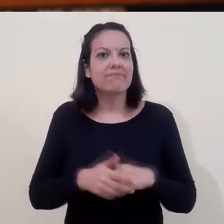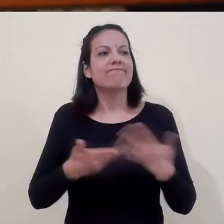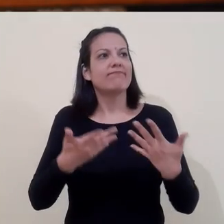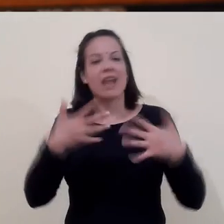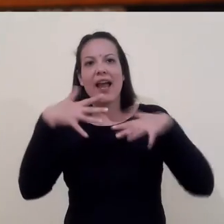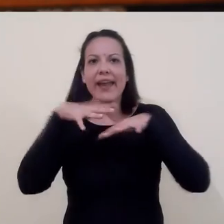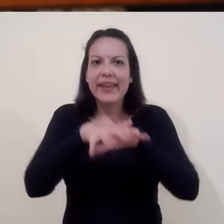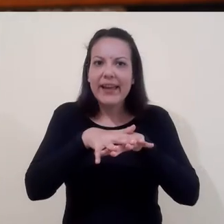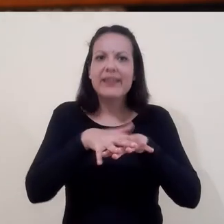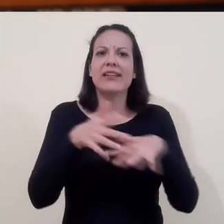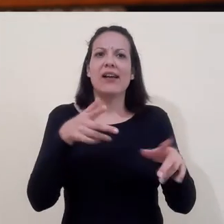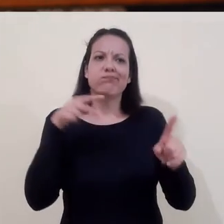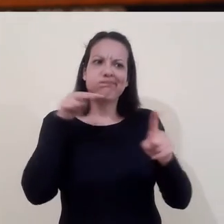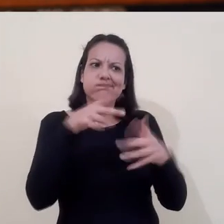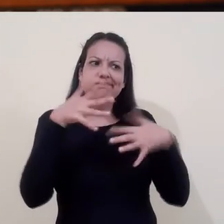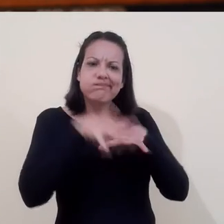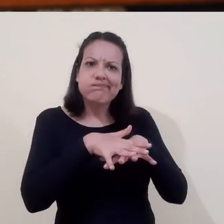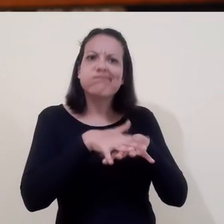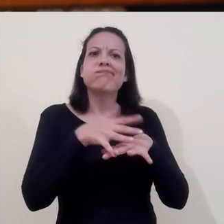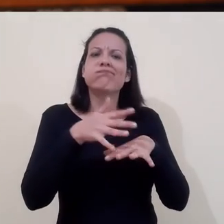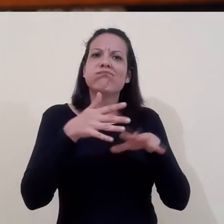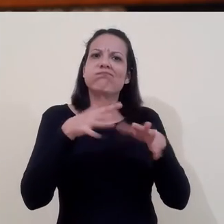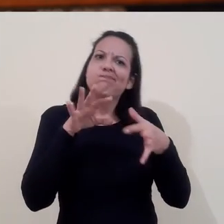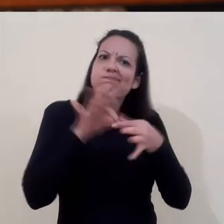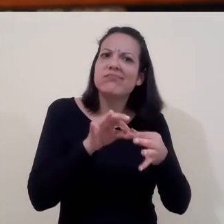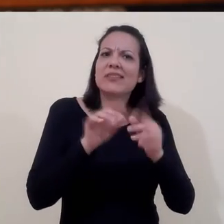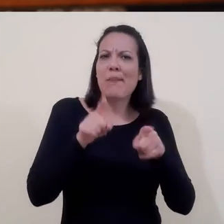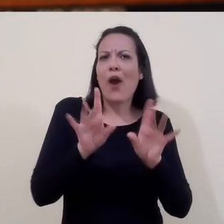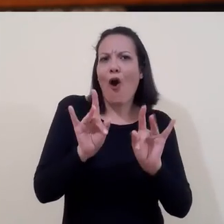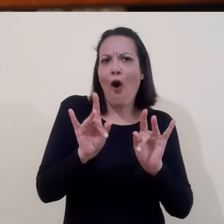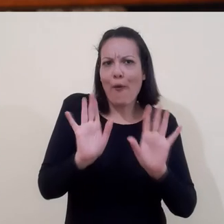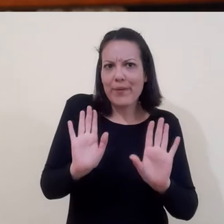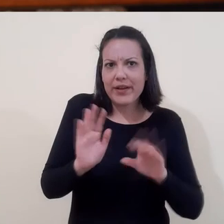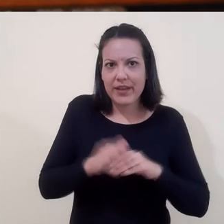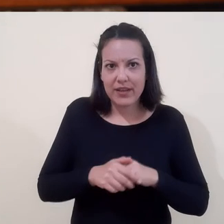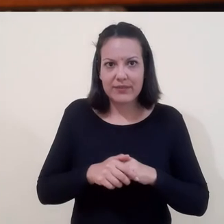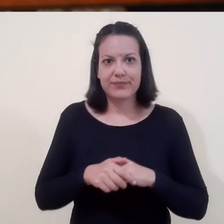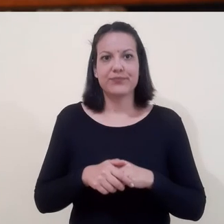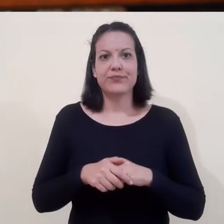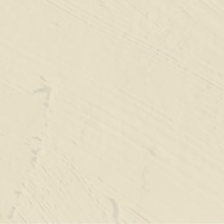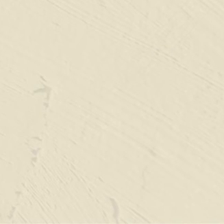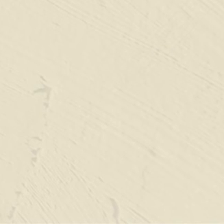desde la integralidad, una perspectiva que tenga que ver incluso con la complejidad también.